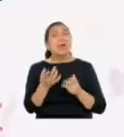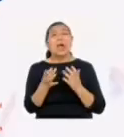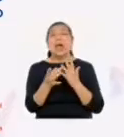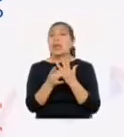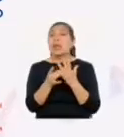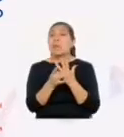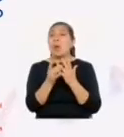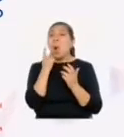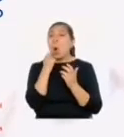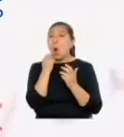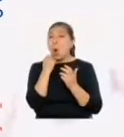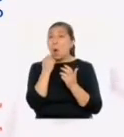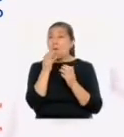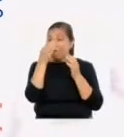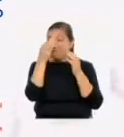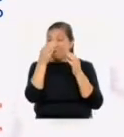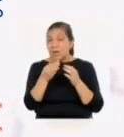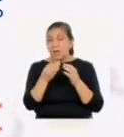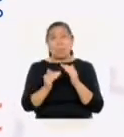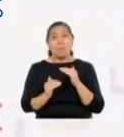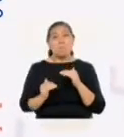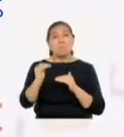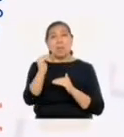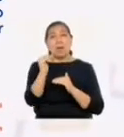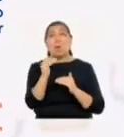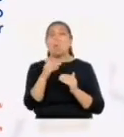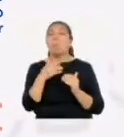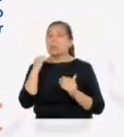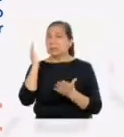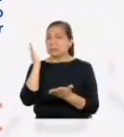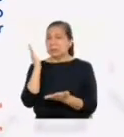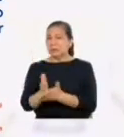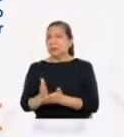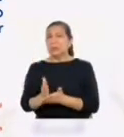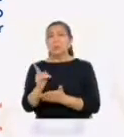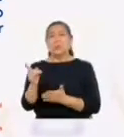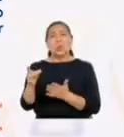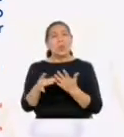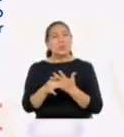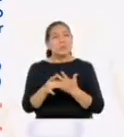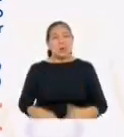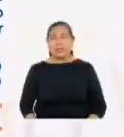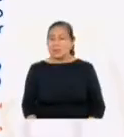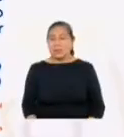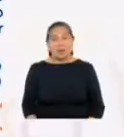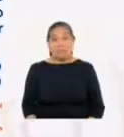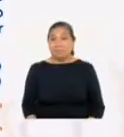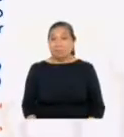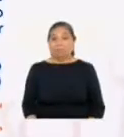en que el marido, como legítimo y verdadero superior, podía castigar moderadamente a su mujer.